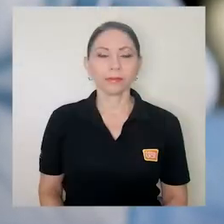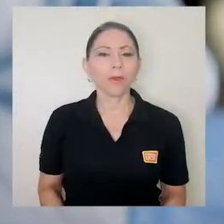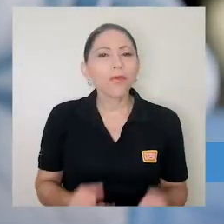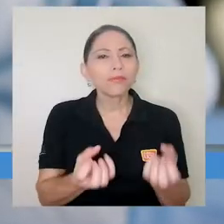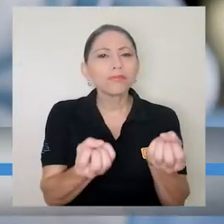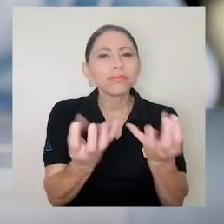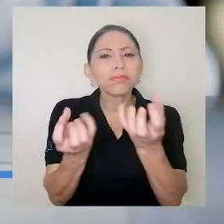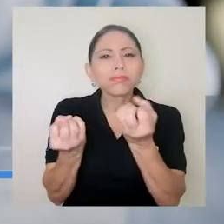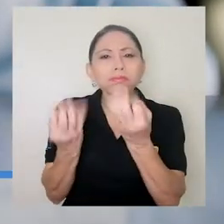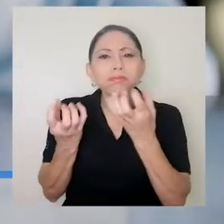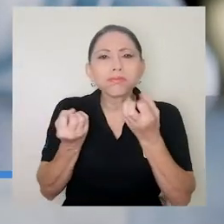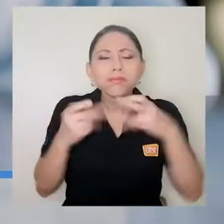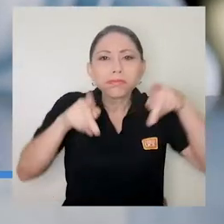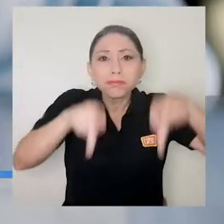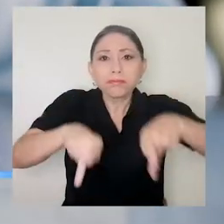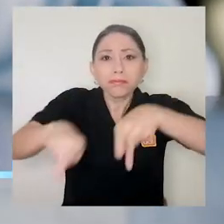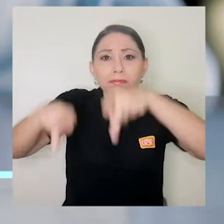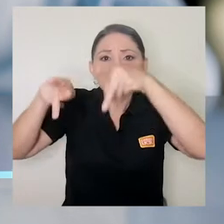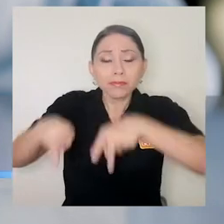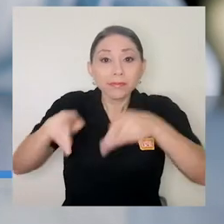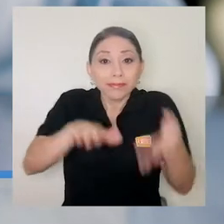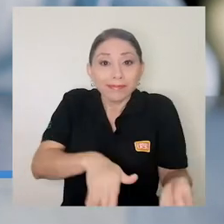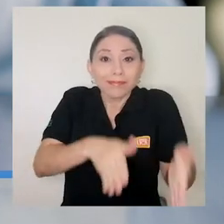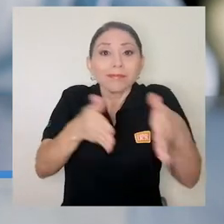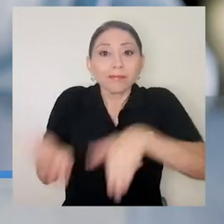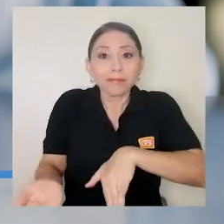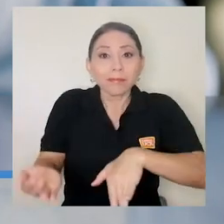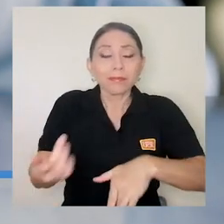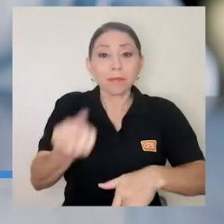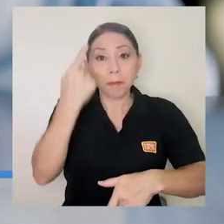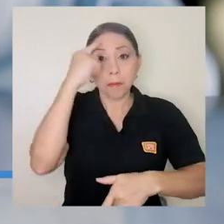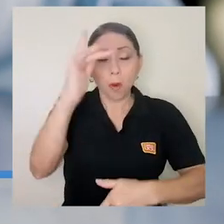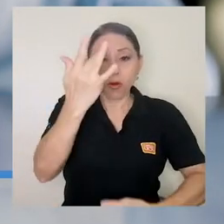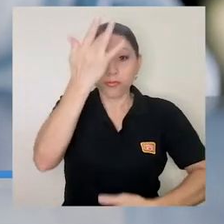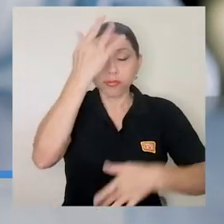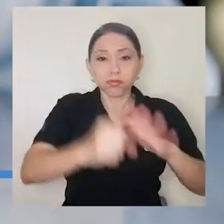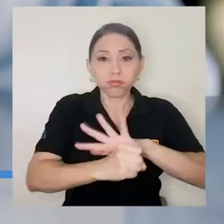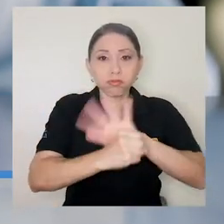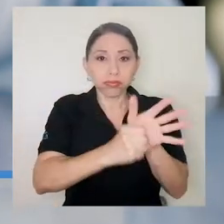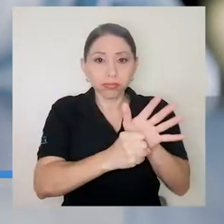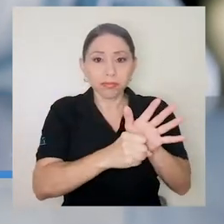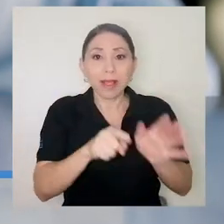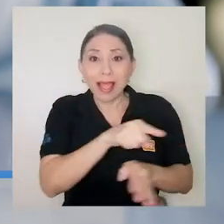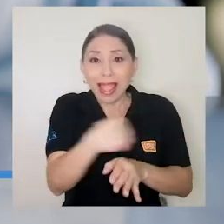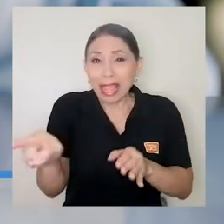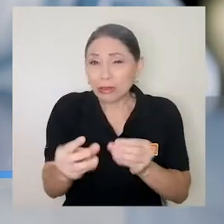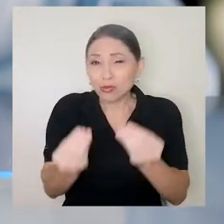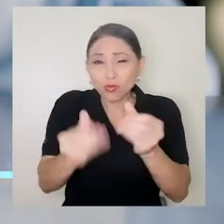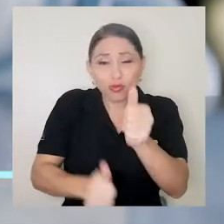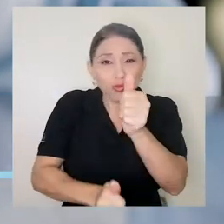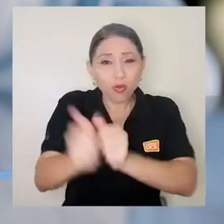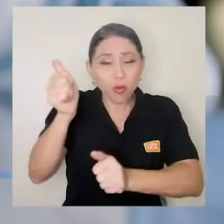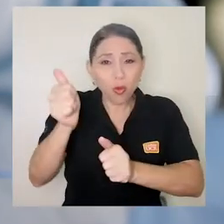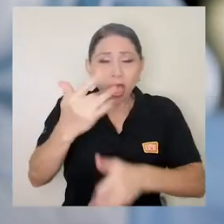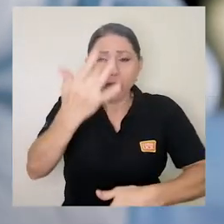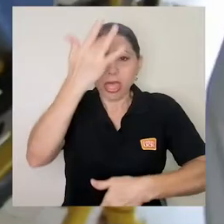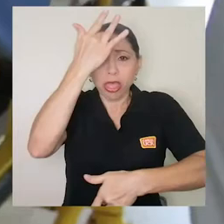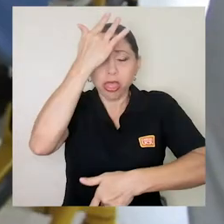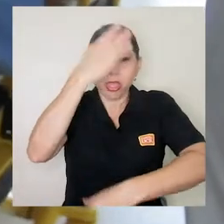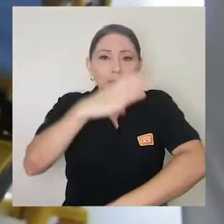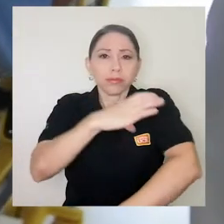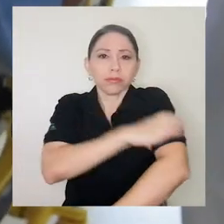Una gran parte de los fallecimientos de pacientes por COVID-19 padecían de hipertensión arterial y diabetes.